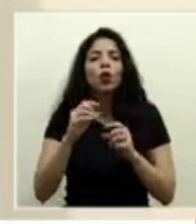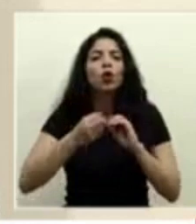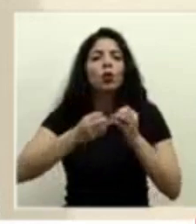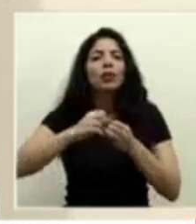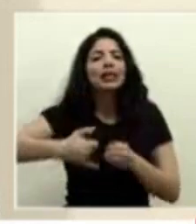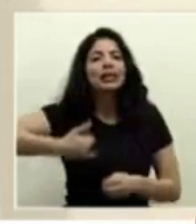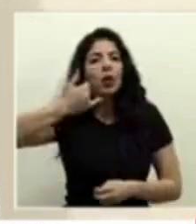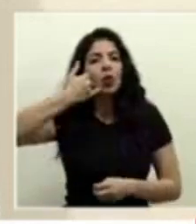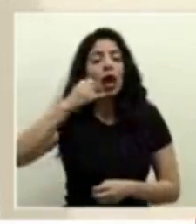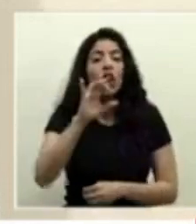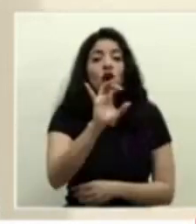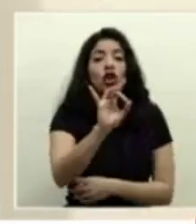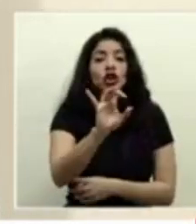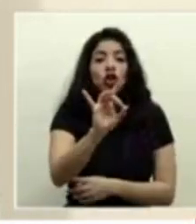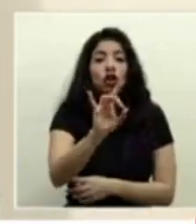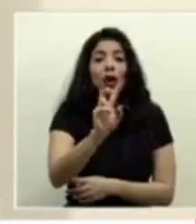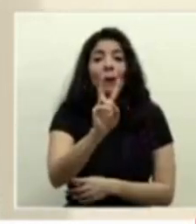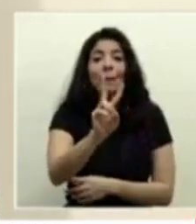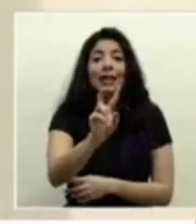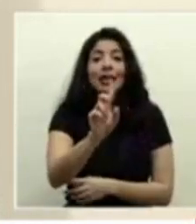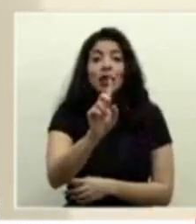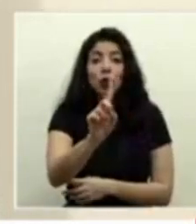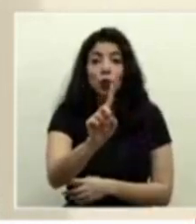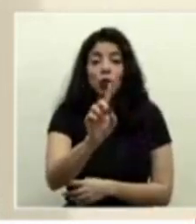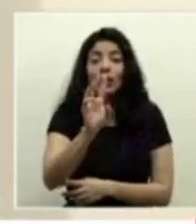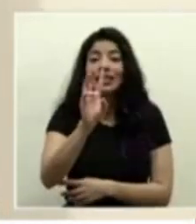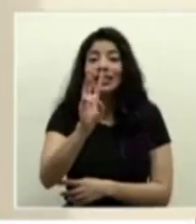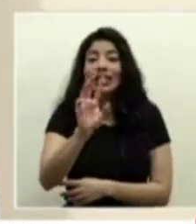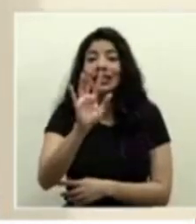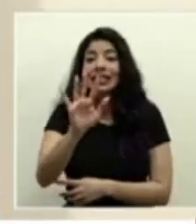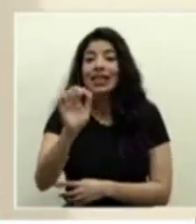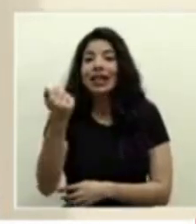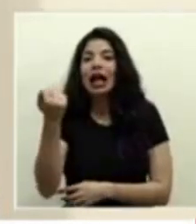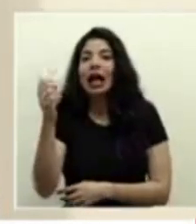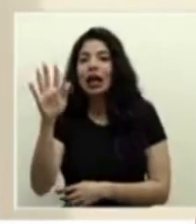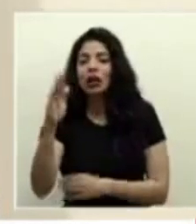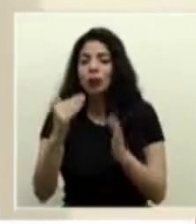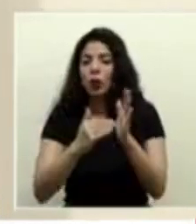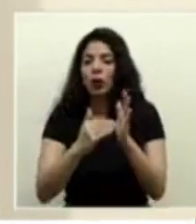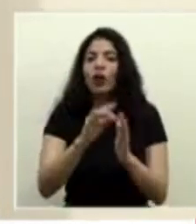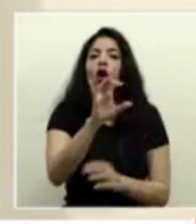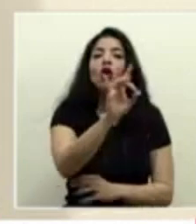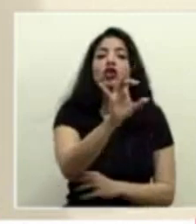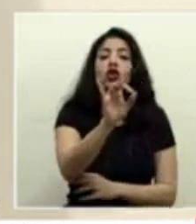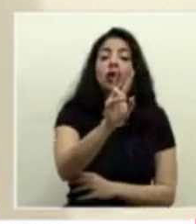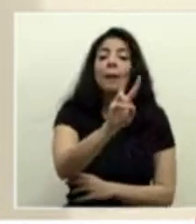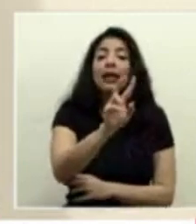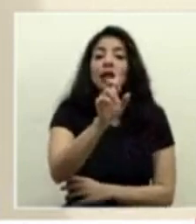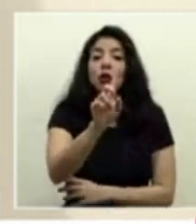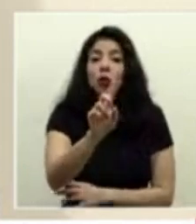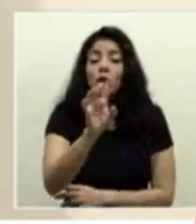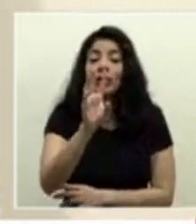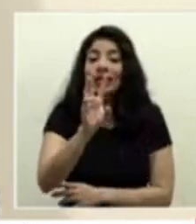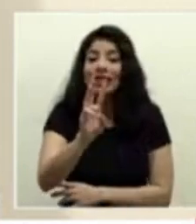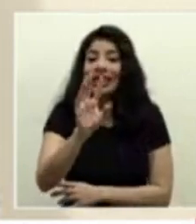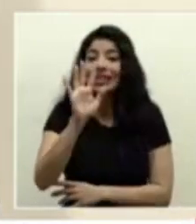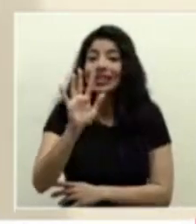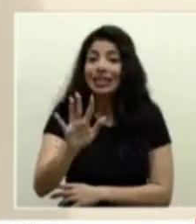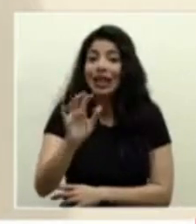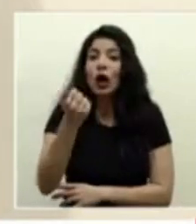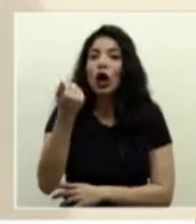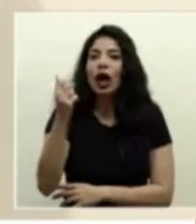88 21 65 14 88 21 65 14